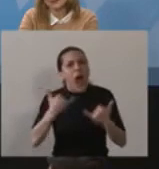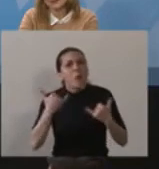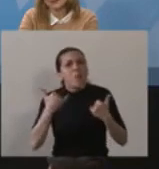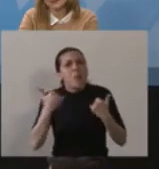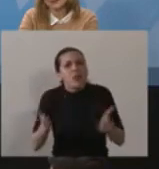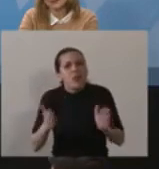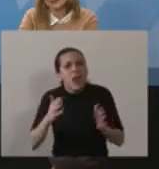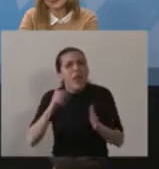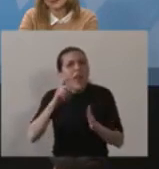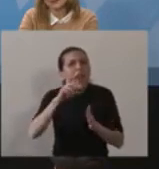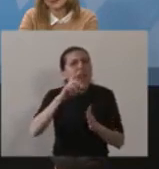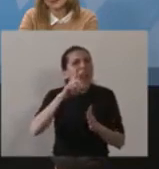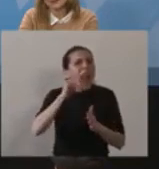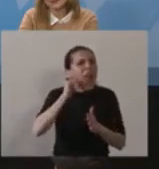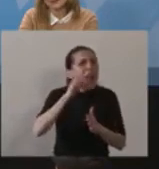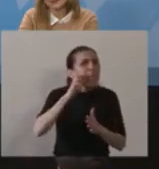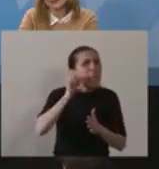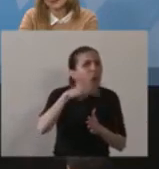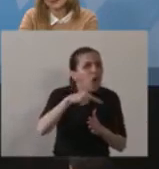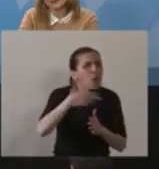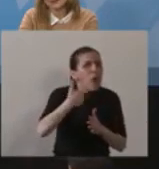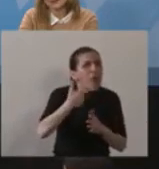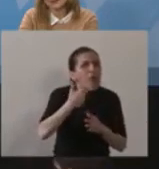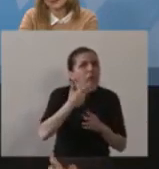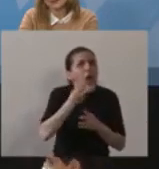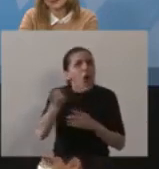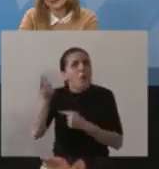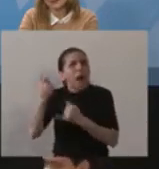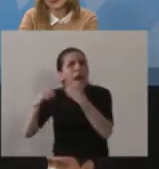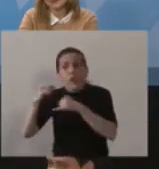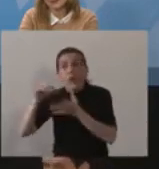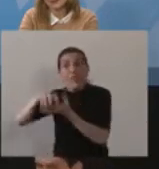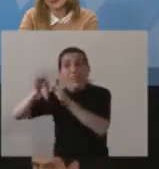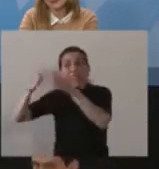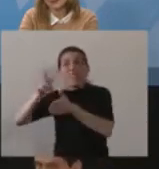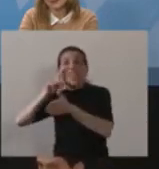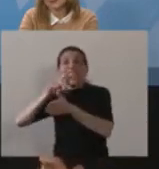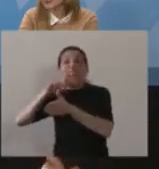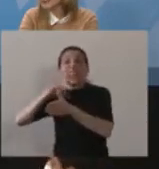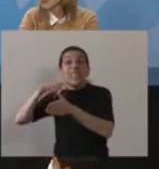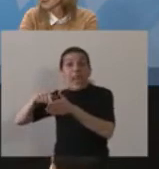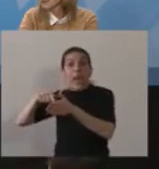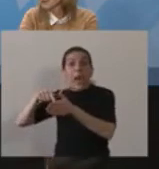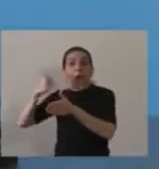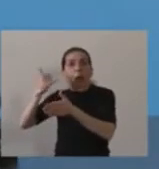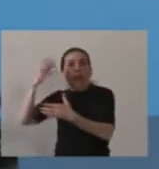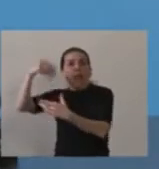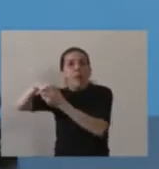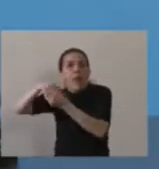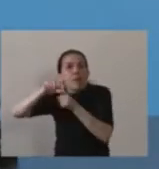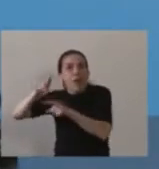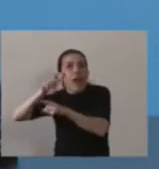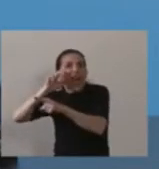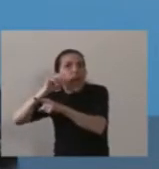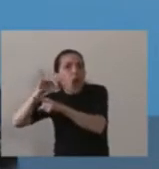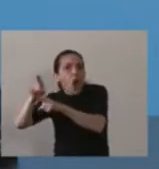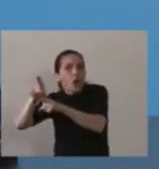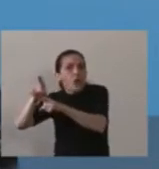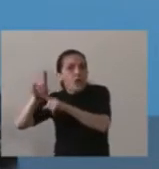Glencore podría comprar las acciones que Vicentín tiene en Renova. nosotros estamos